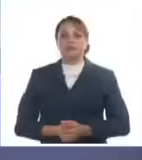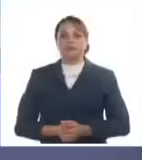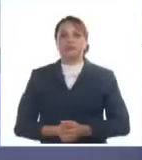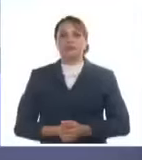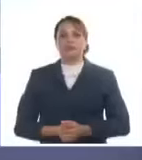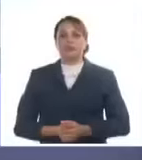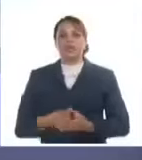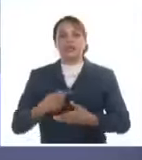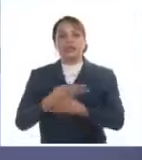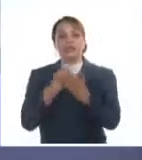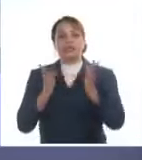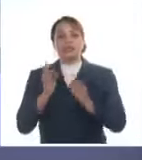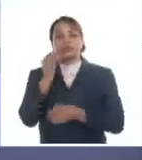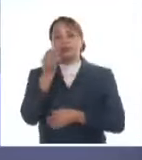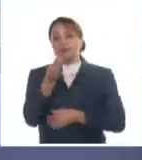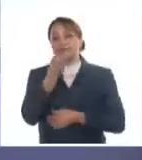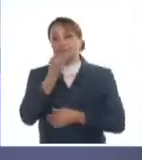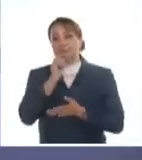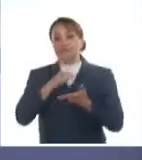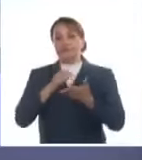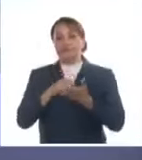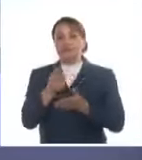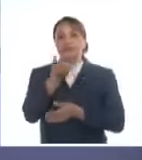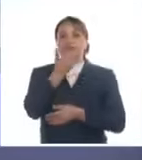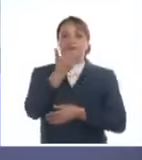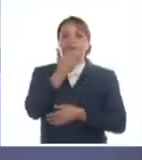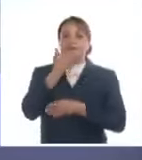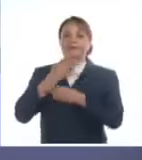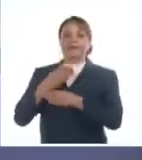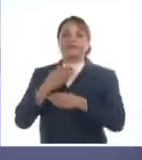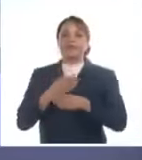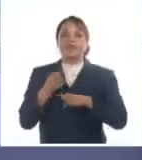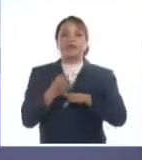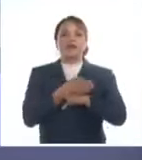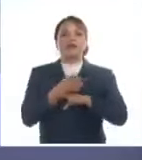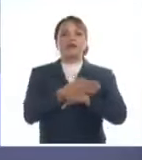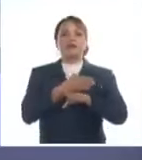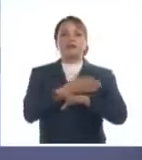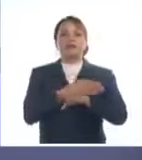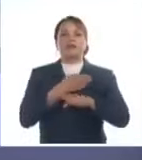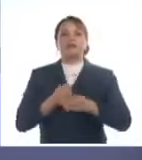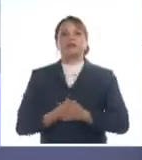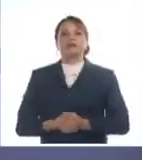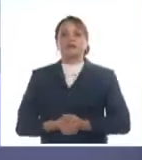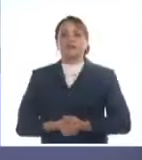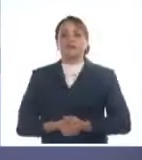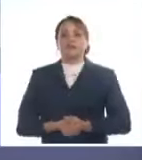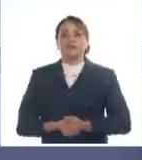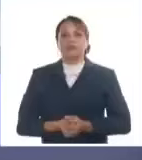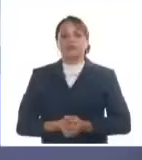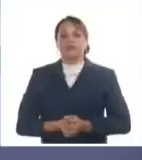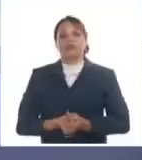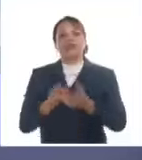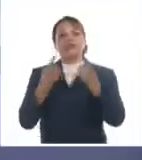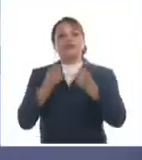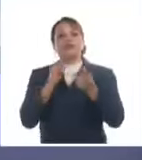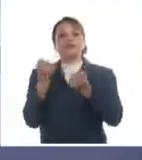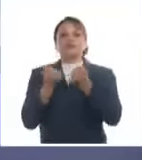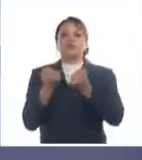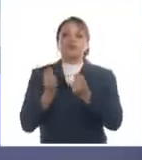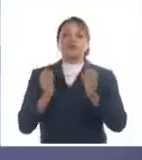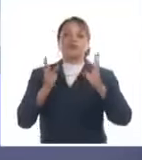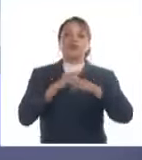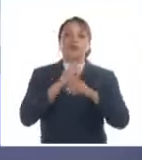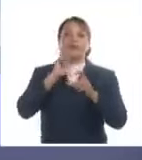La canasta familiar normada han tenido diversas afectaciones por atrasos en la disponibilidad de los inventarios y el déficit de combustible, así como por